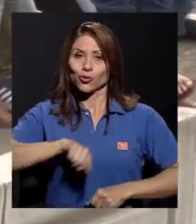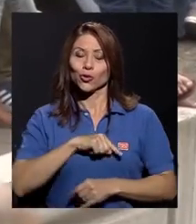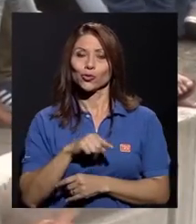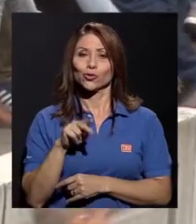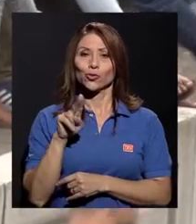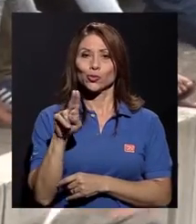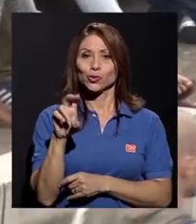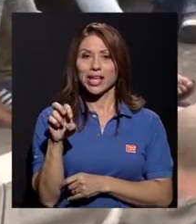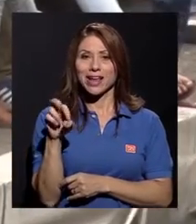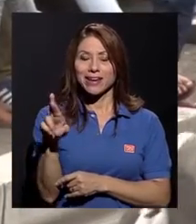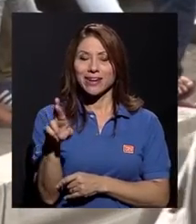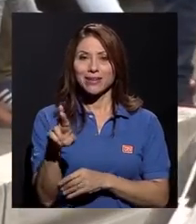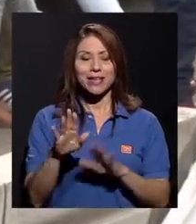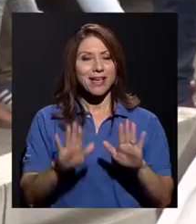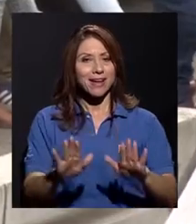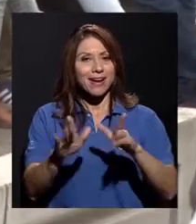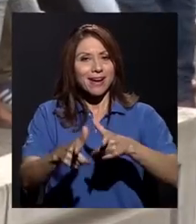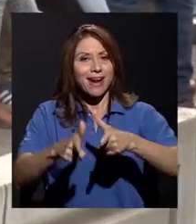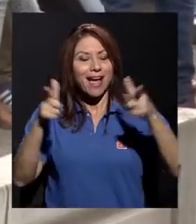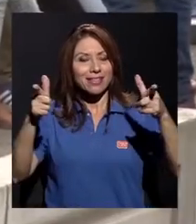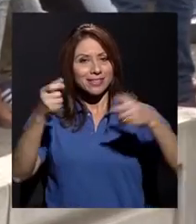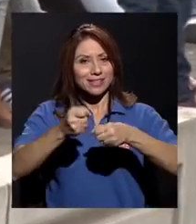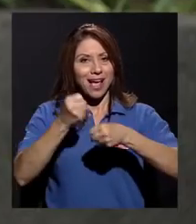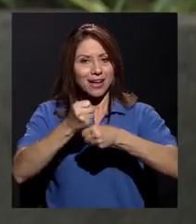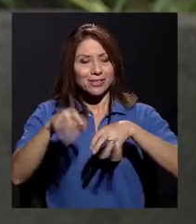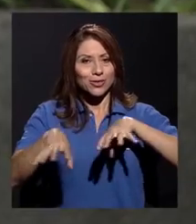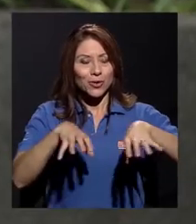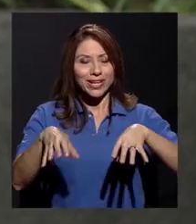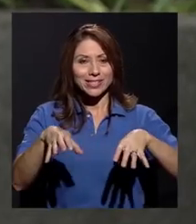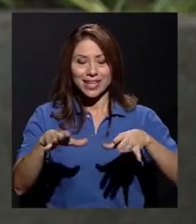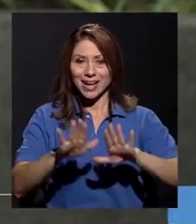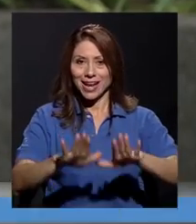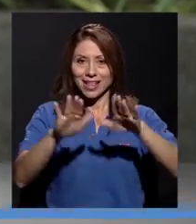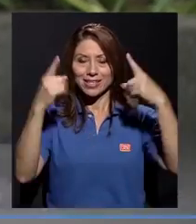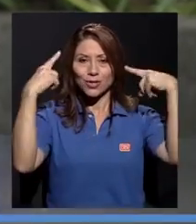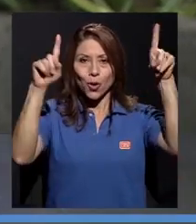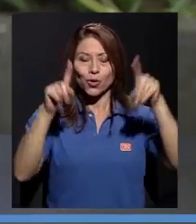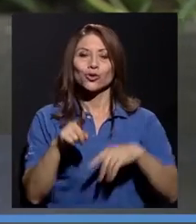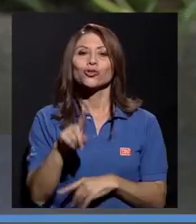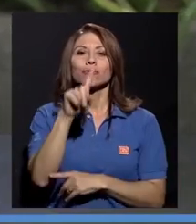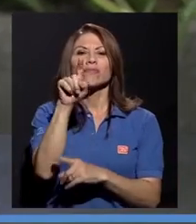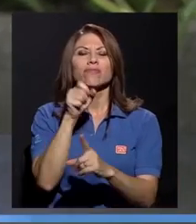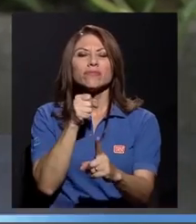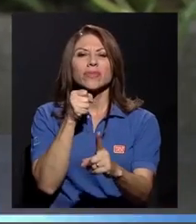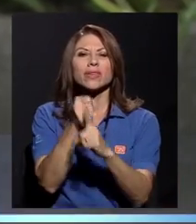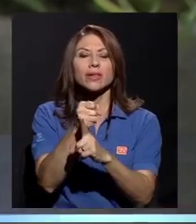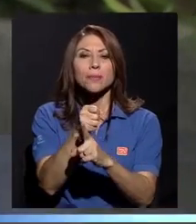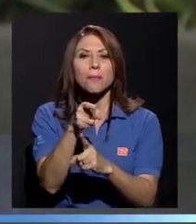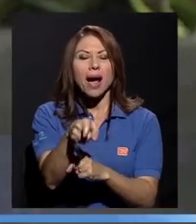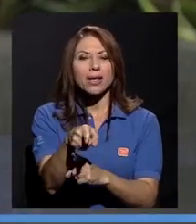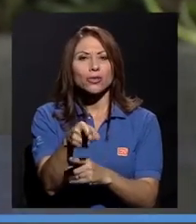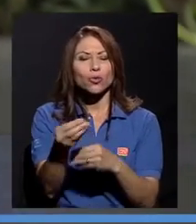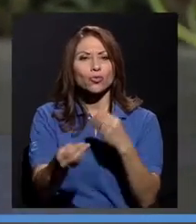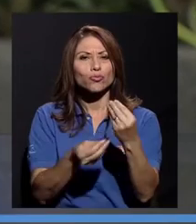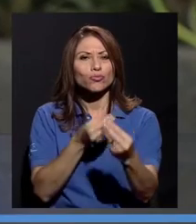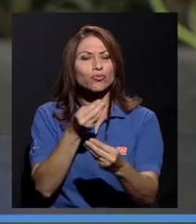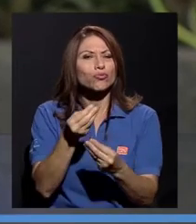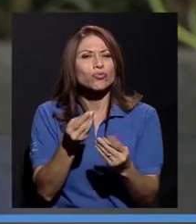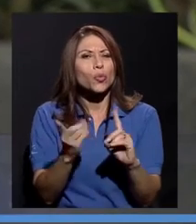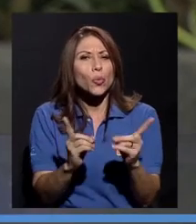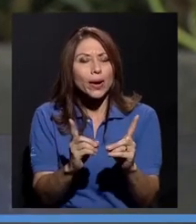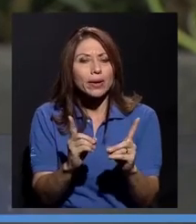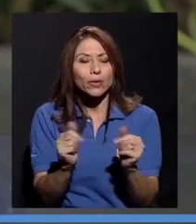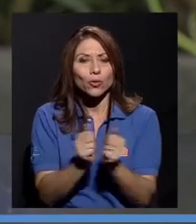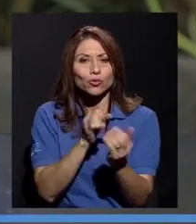UCR. Grandes acciones, grandes logros. ¿Qué impacto tiene la UCR con sus investigaciones? Es muy